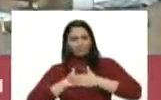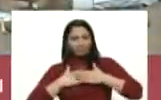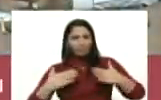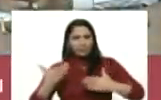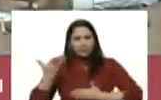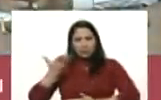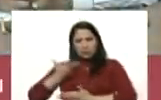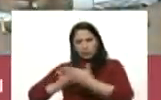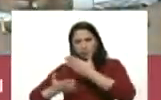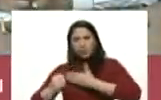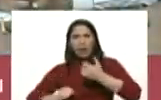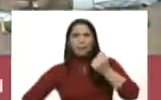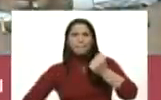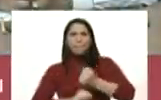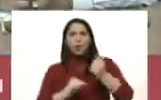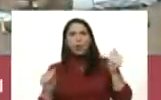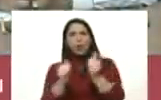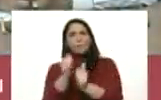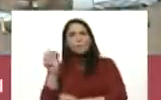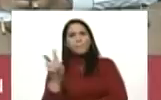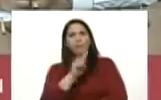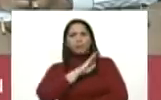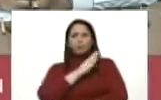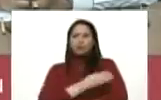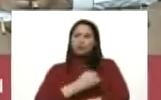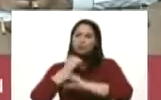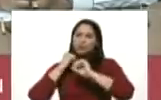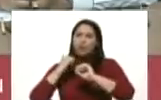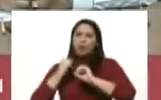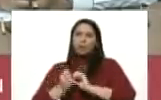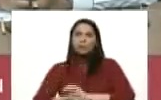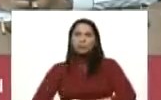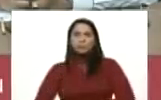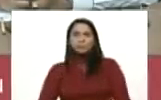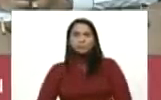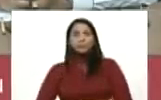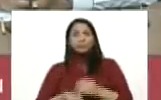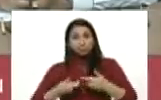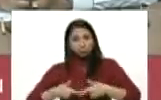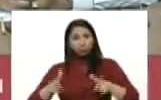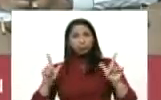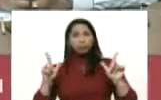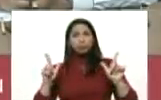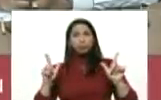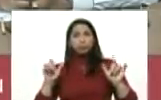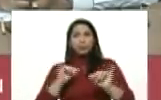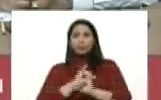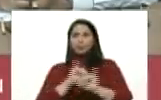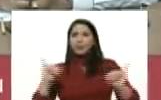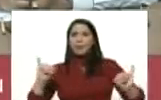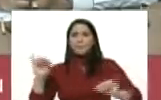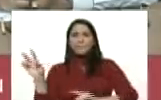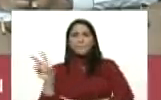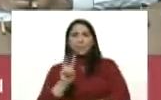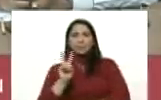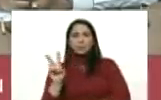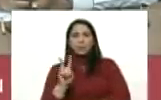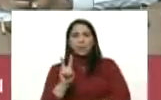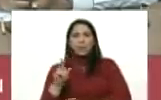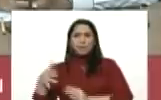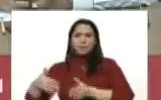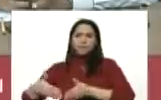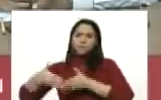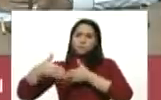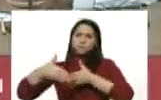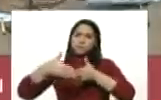solidaridad su valentía que ha permitido que ya Venezuela hayan llegado